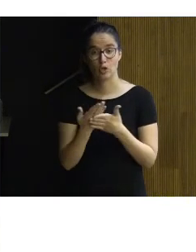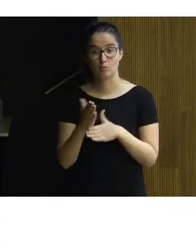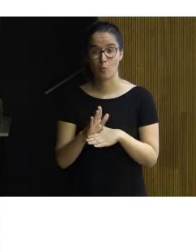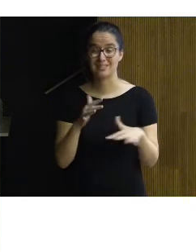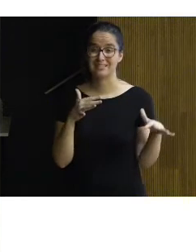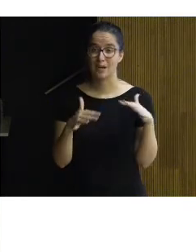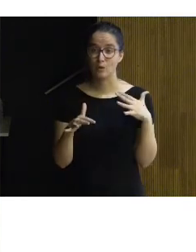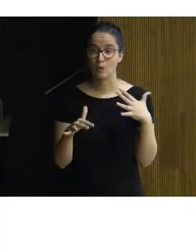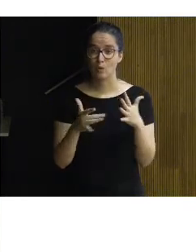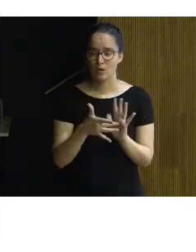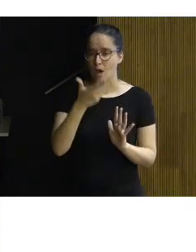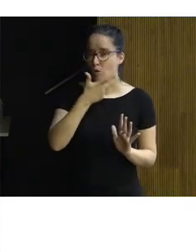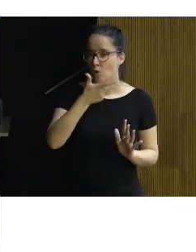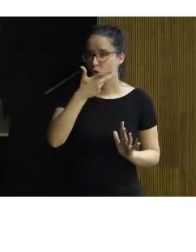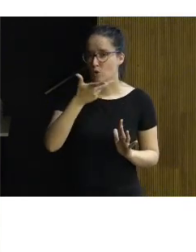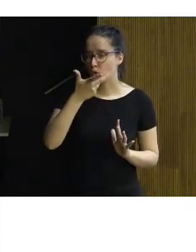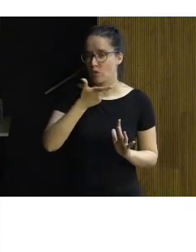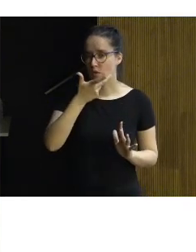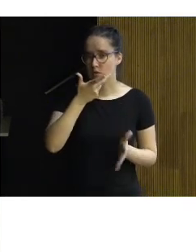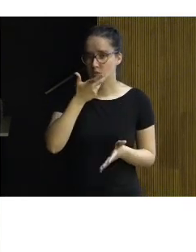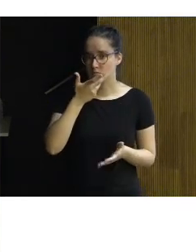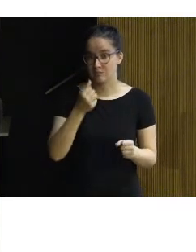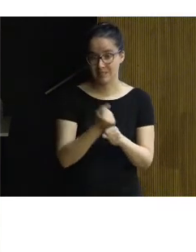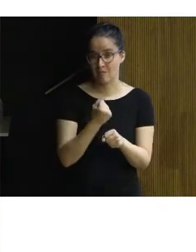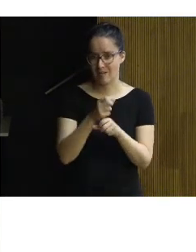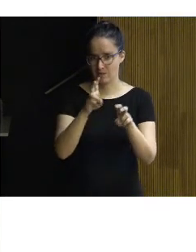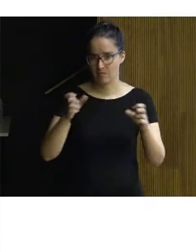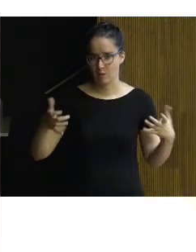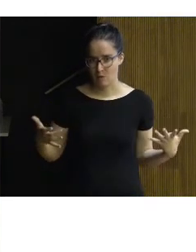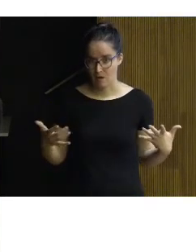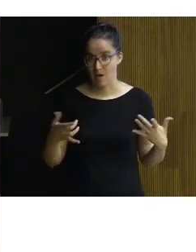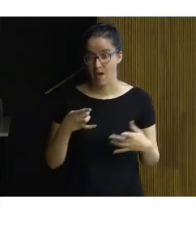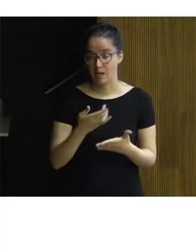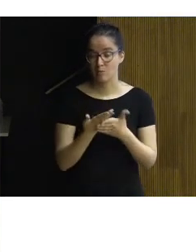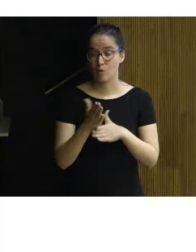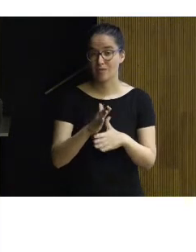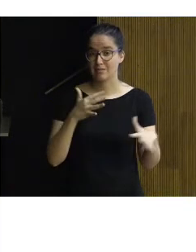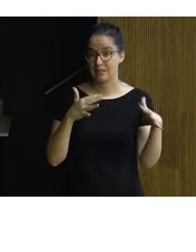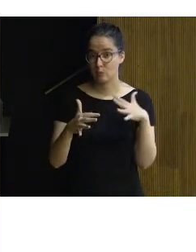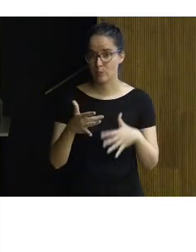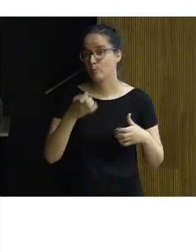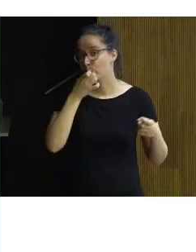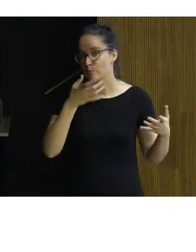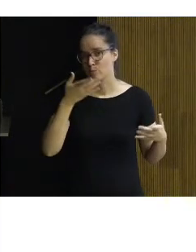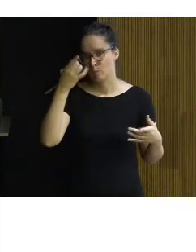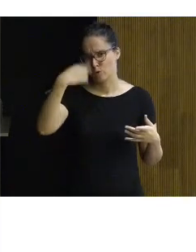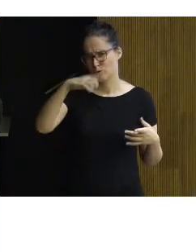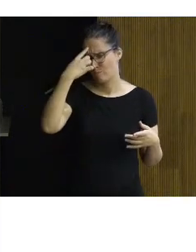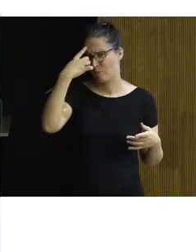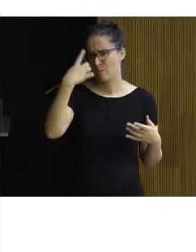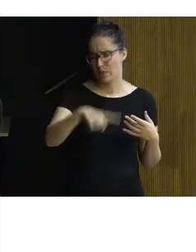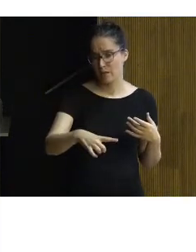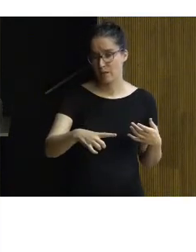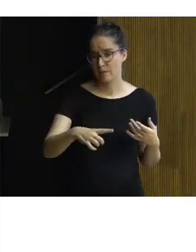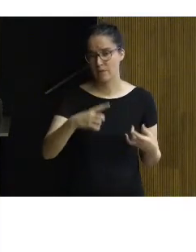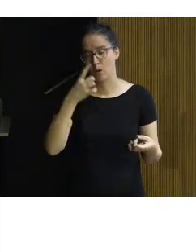de actuación una vez que conoces sobre lo que vas a trabajar ¿no? en esas propuestas de actuación pues bueno vosotros ya sabéis cómo es pues a uno